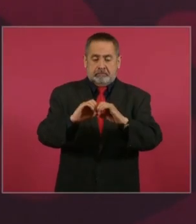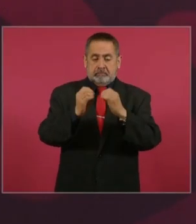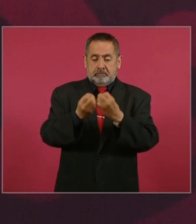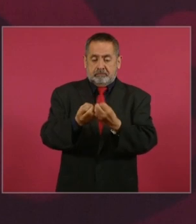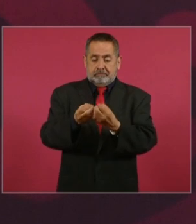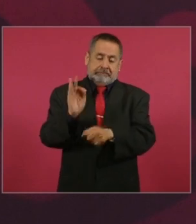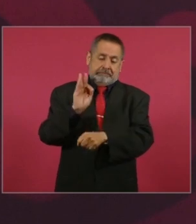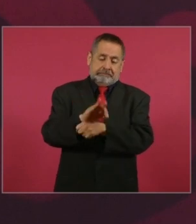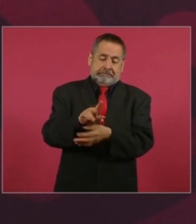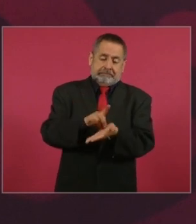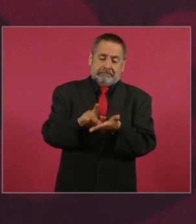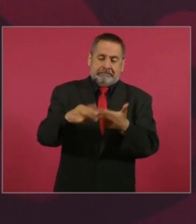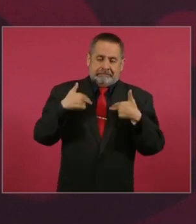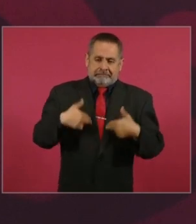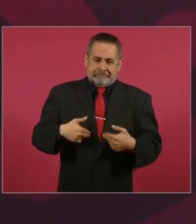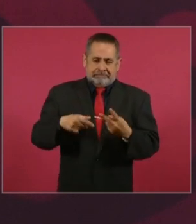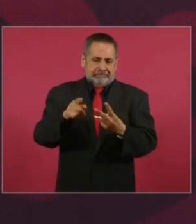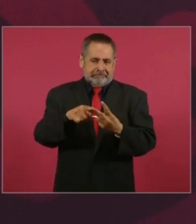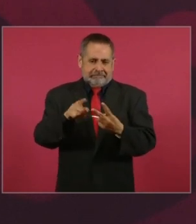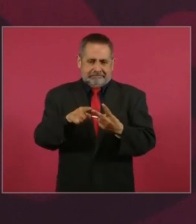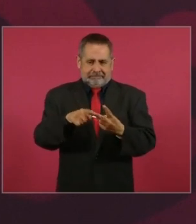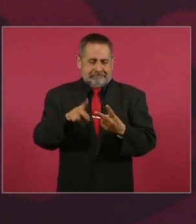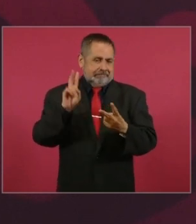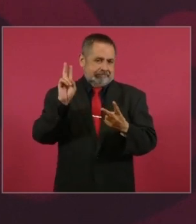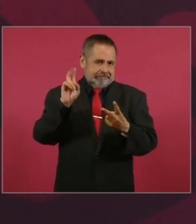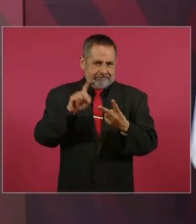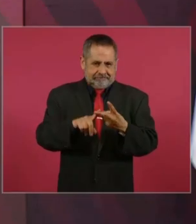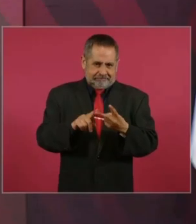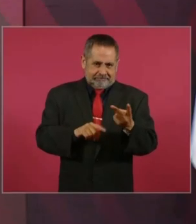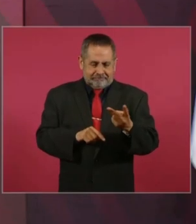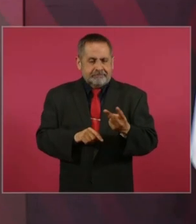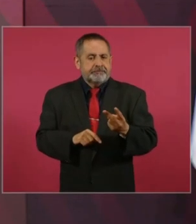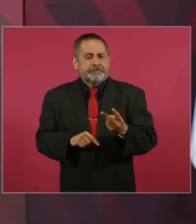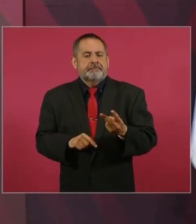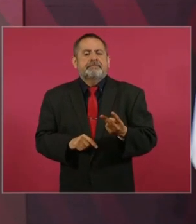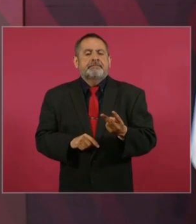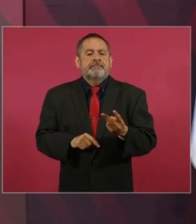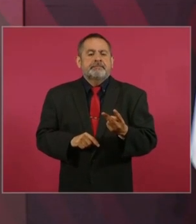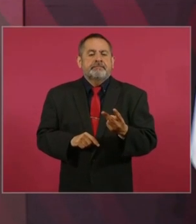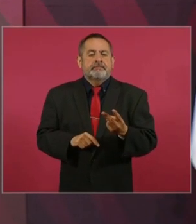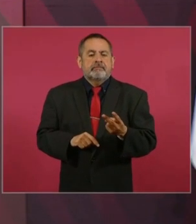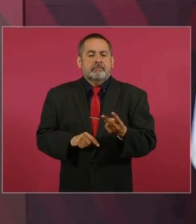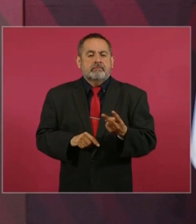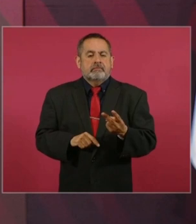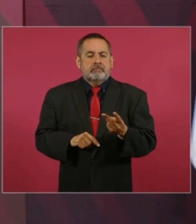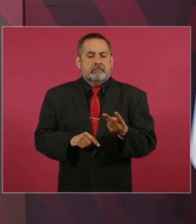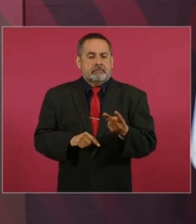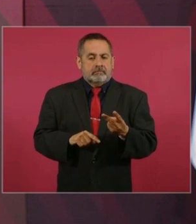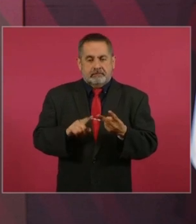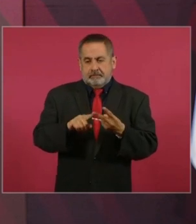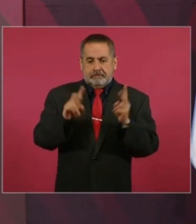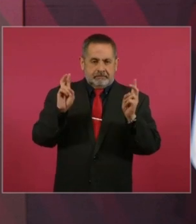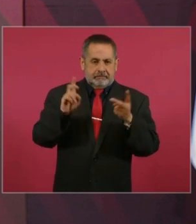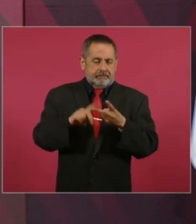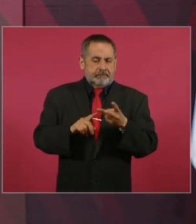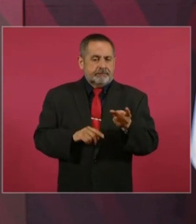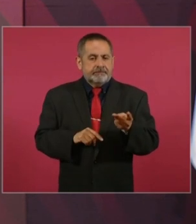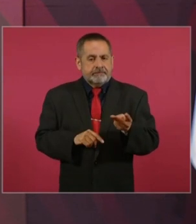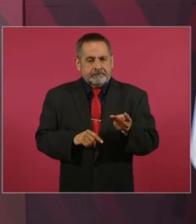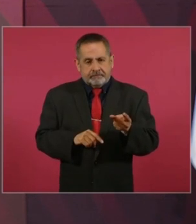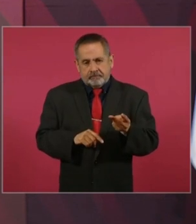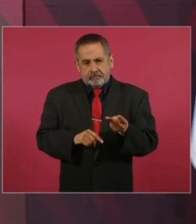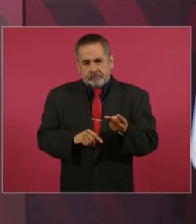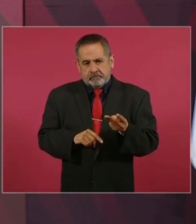defensoras de derechos humanos.